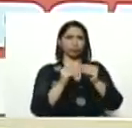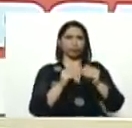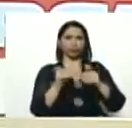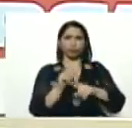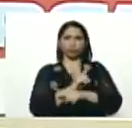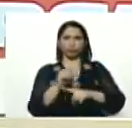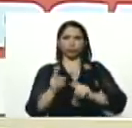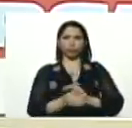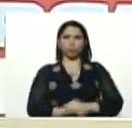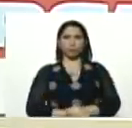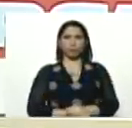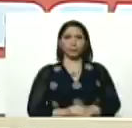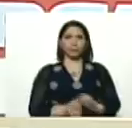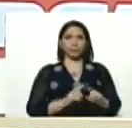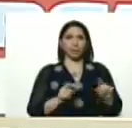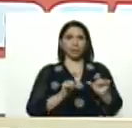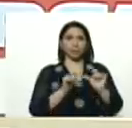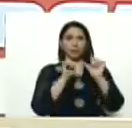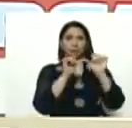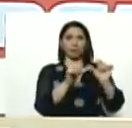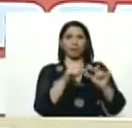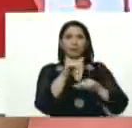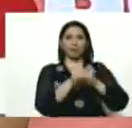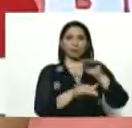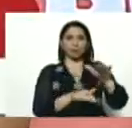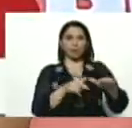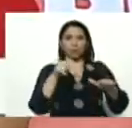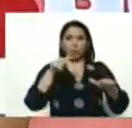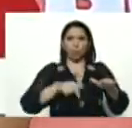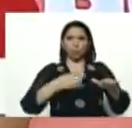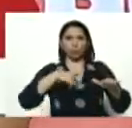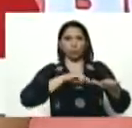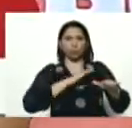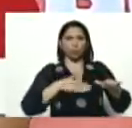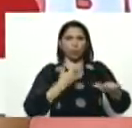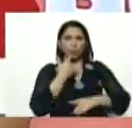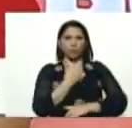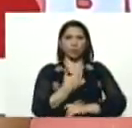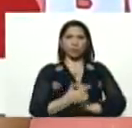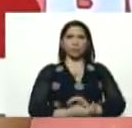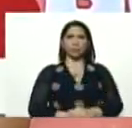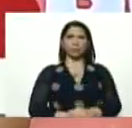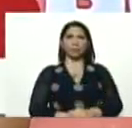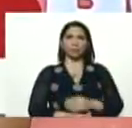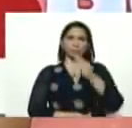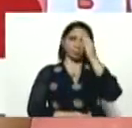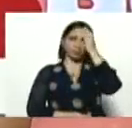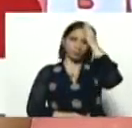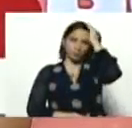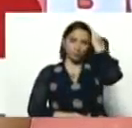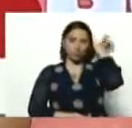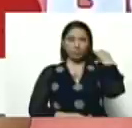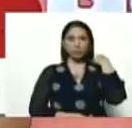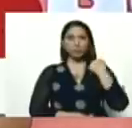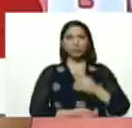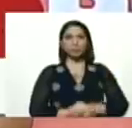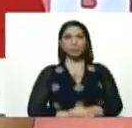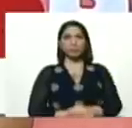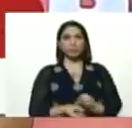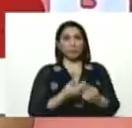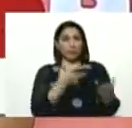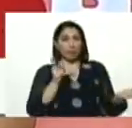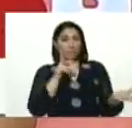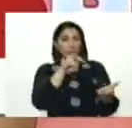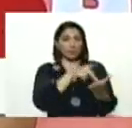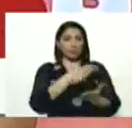para, seguir avanzando, y hoy nosotros, podemos decirle, presidente, que esa presencia, de nuestro partido,